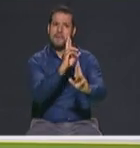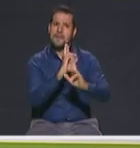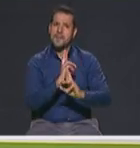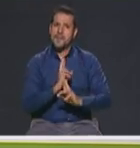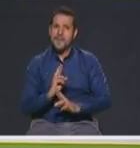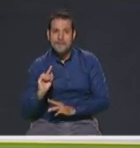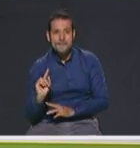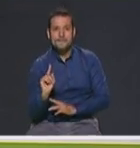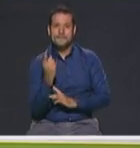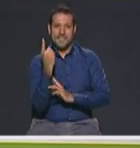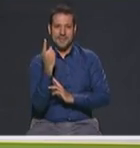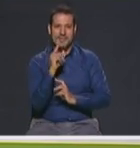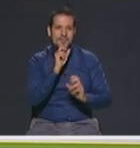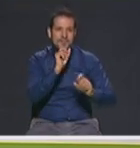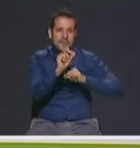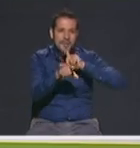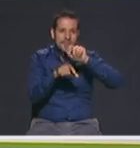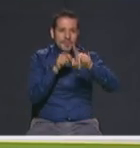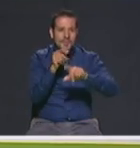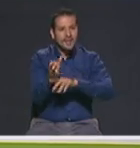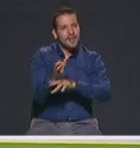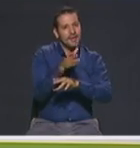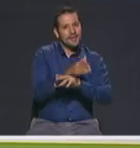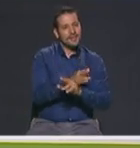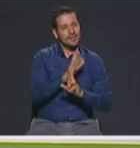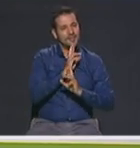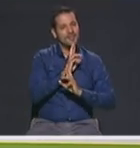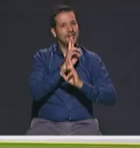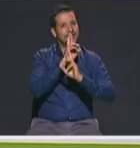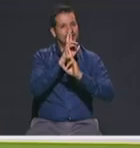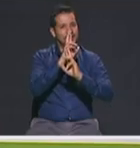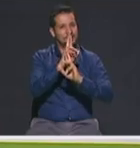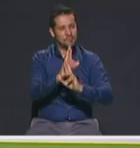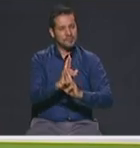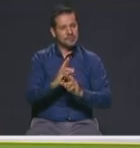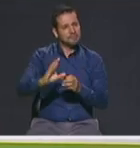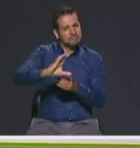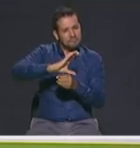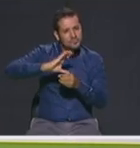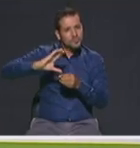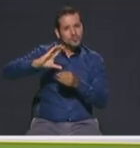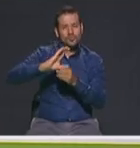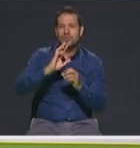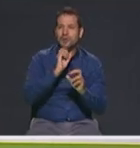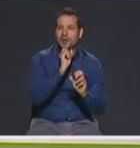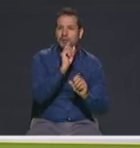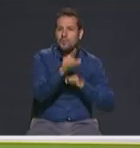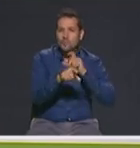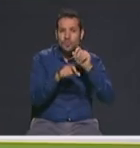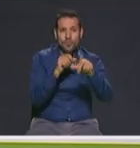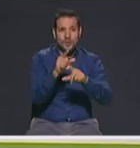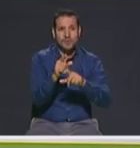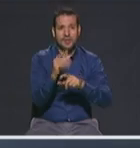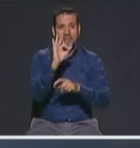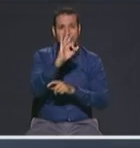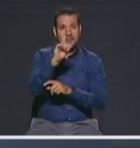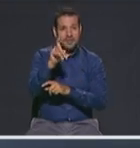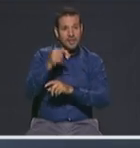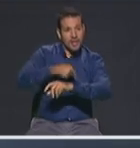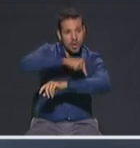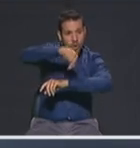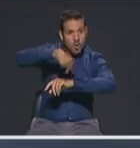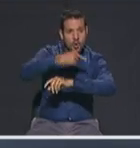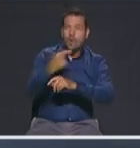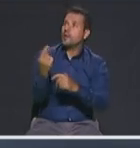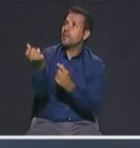este primer bloque ya se hizo la dinámica además de responderle a los ciudadanos que como decíamos votaron durante las últimas 36 horas así lo